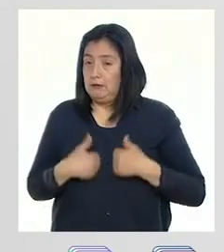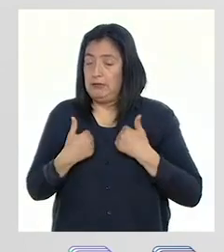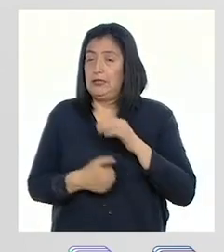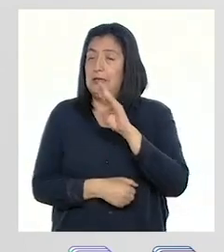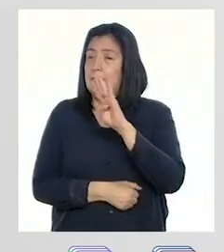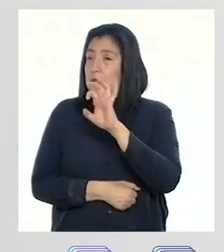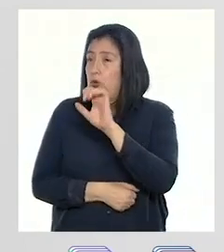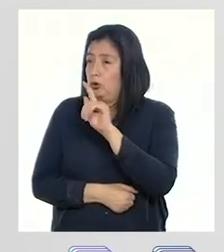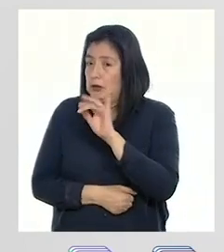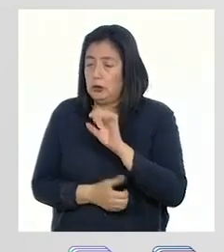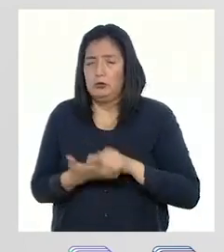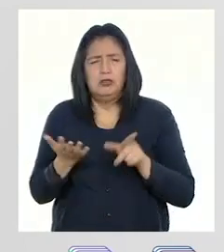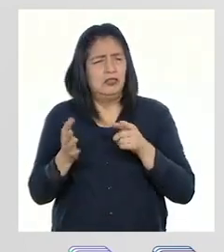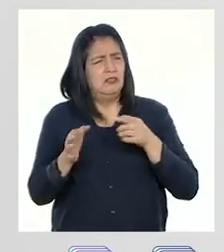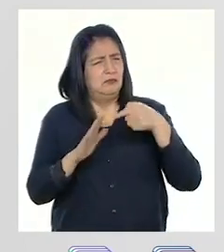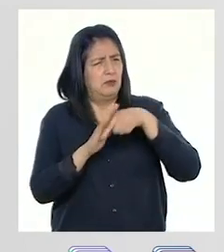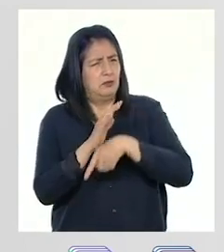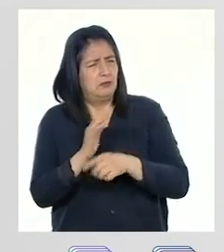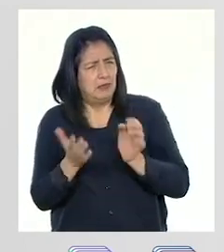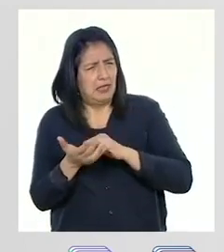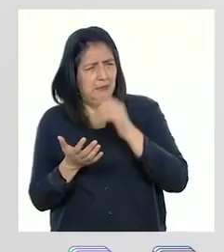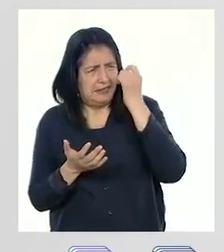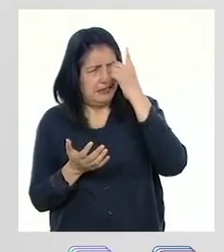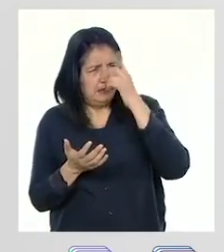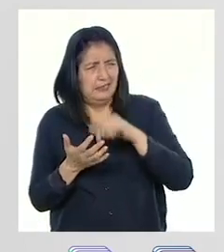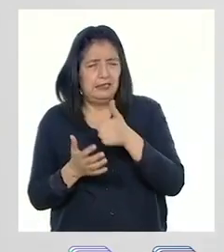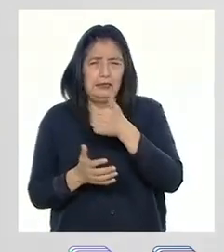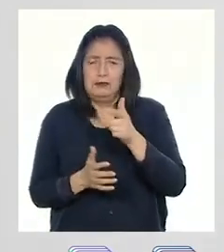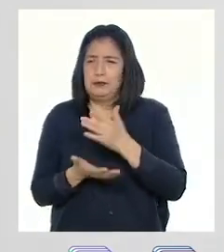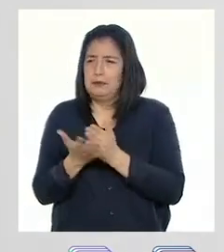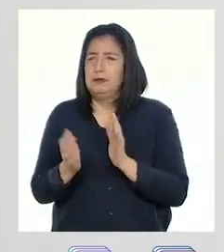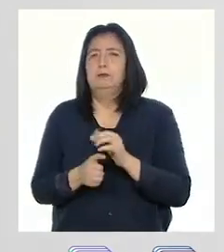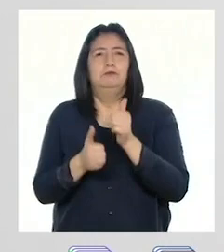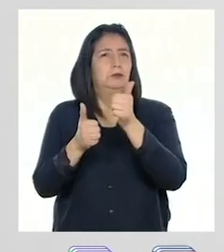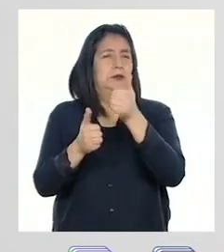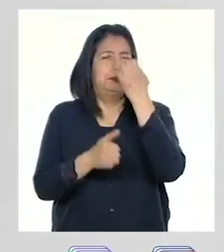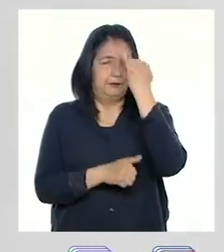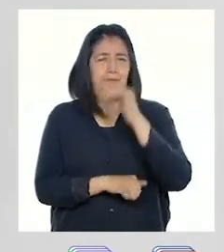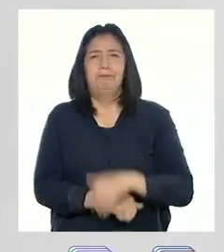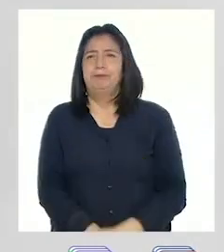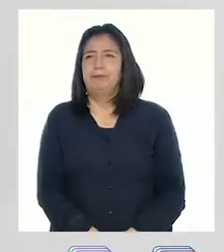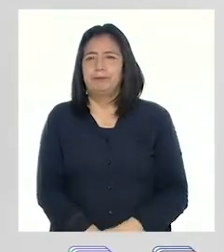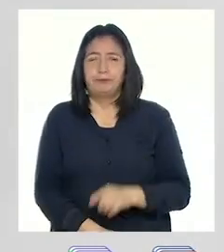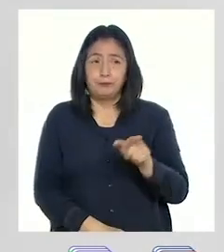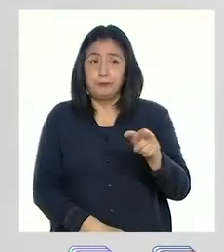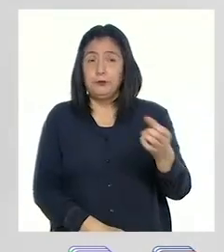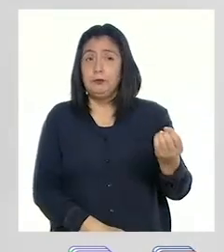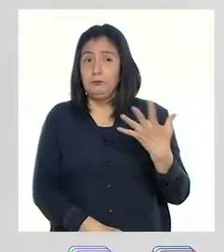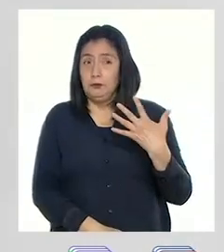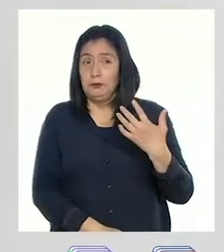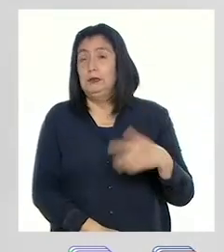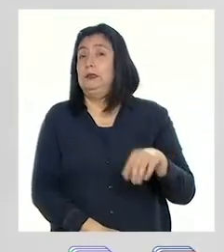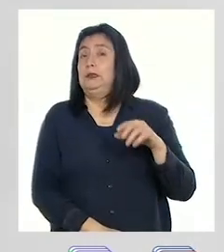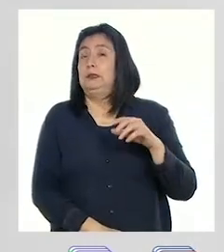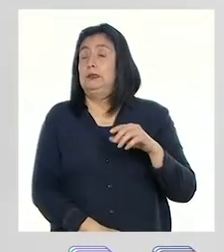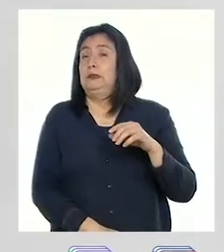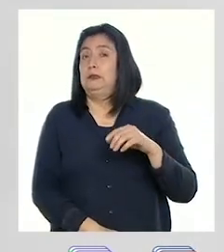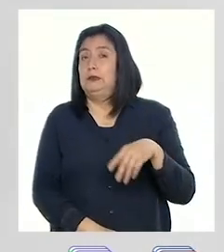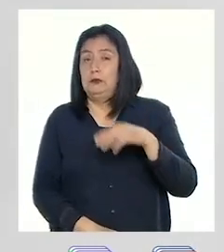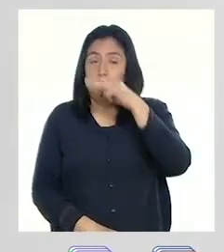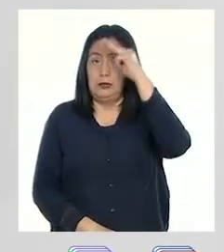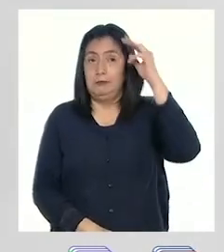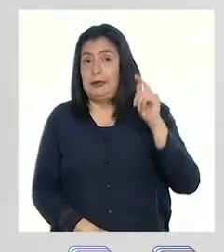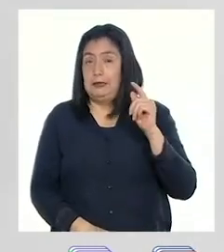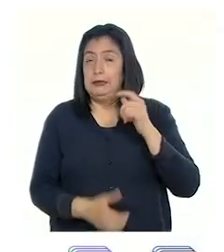profundizáramos un poco más en este tema para poder comprender la otra parte? Buena idea. Como mencionó la magíster Edith